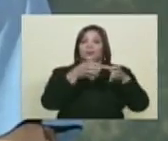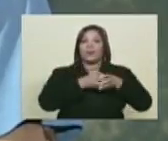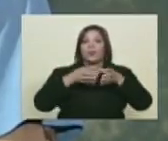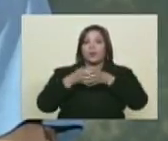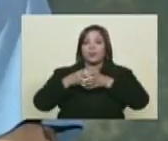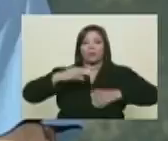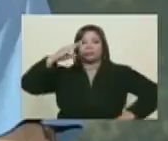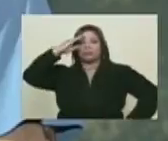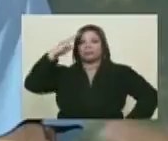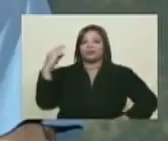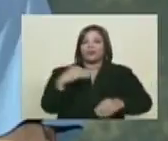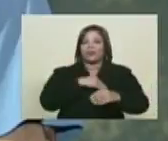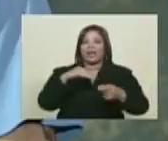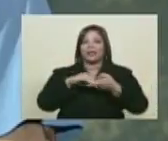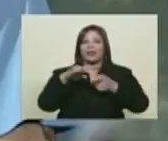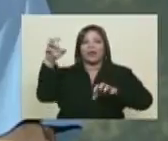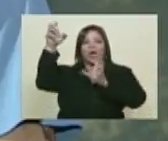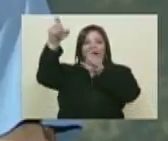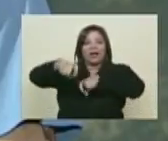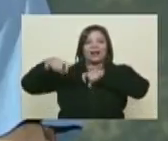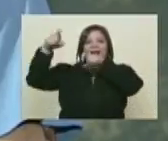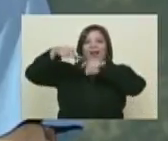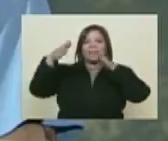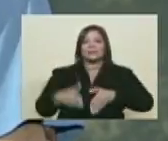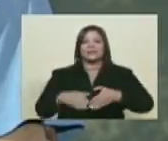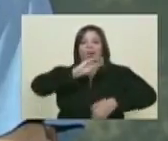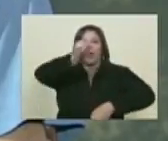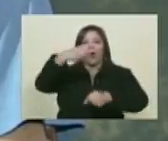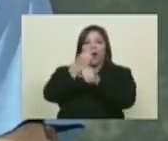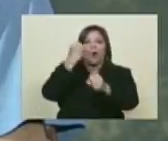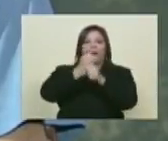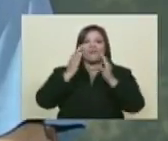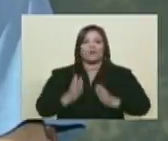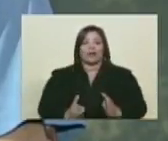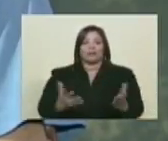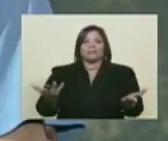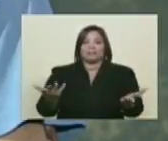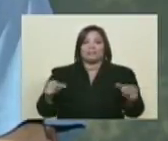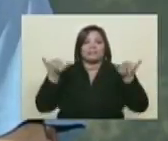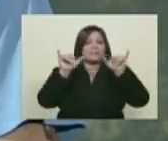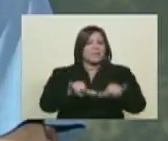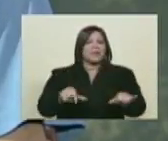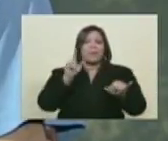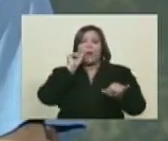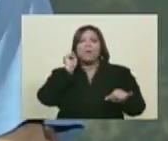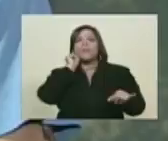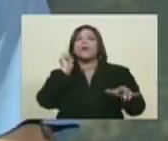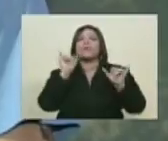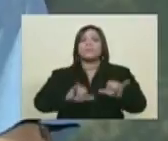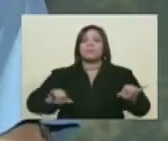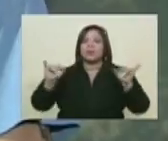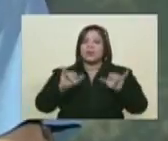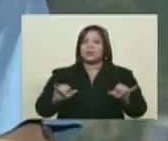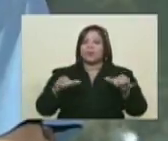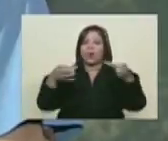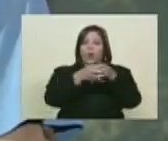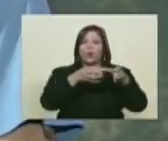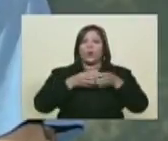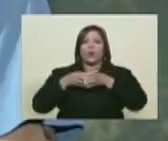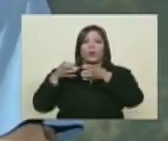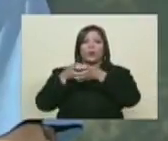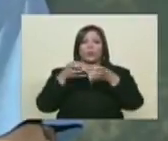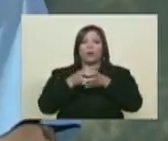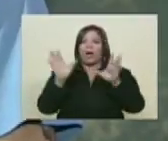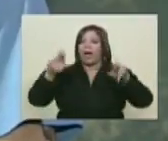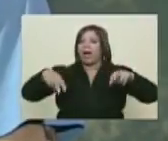los soldados, que fueron los campesinos, que fueron los obreros. Son esos mismos sectores que no habían